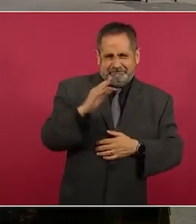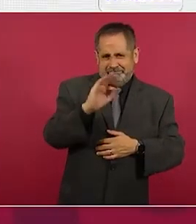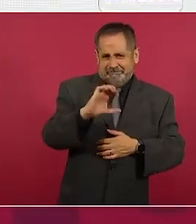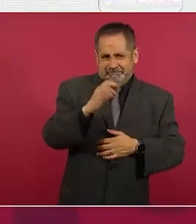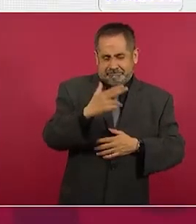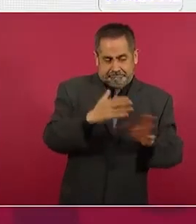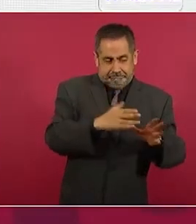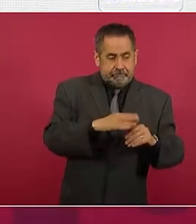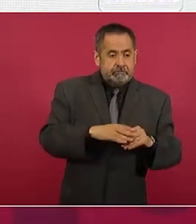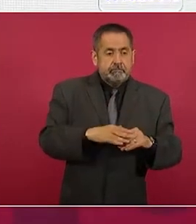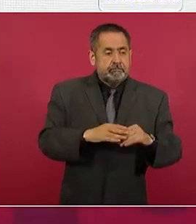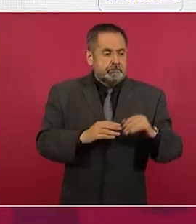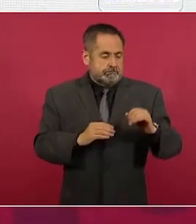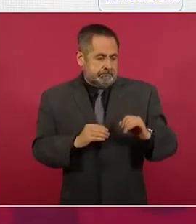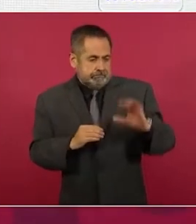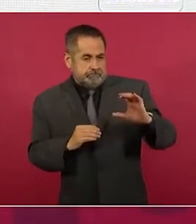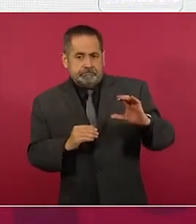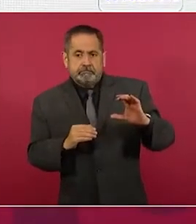obtuvimos más. Entonces,